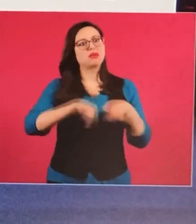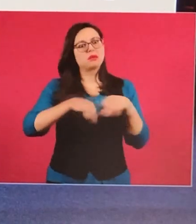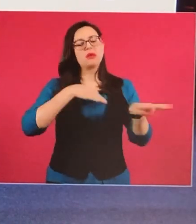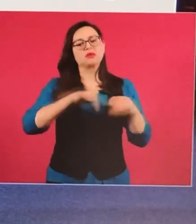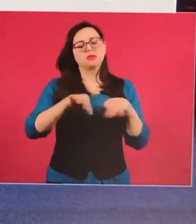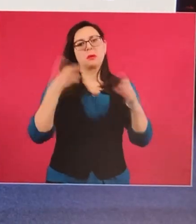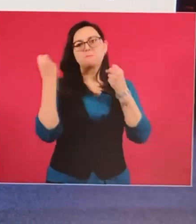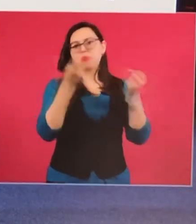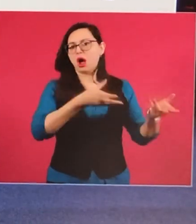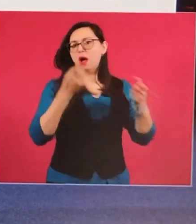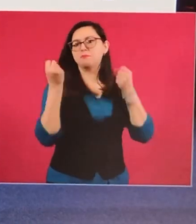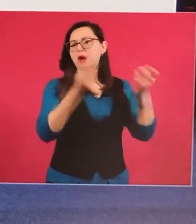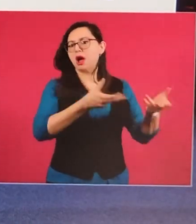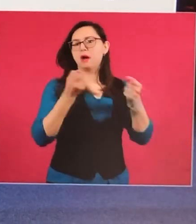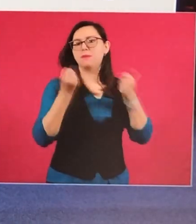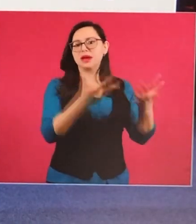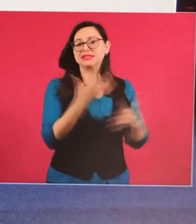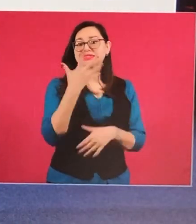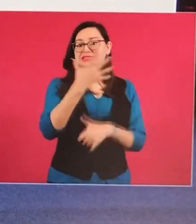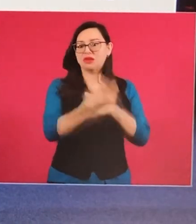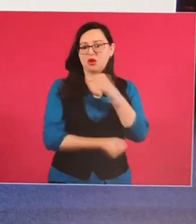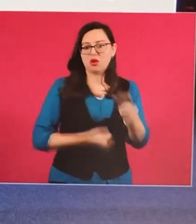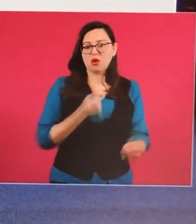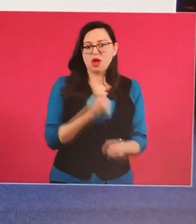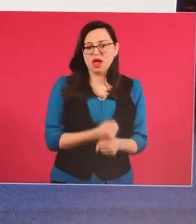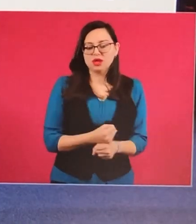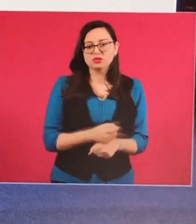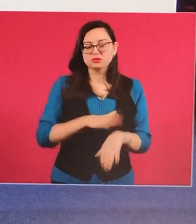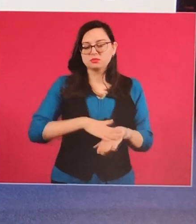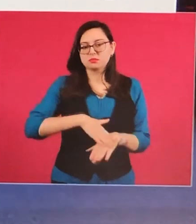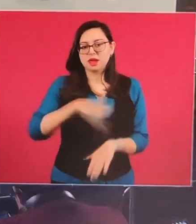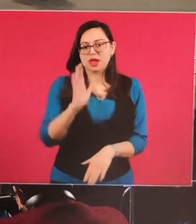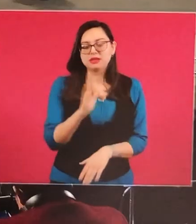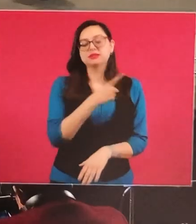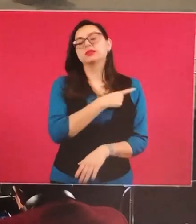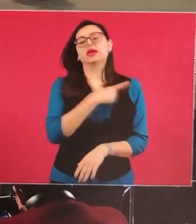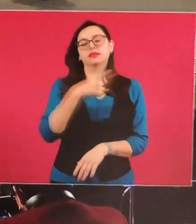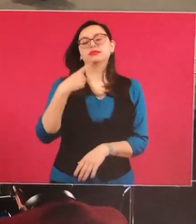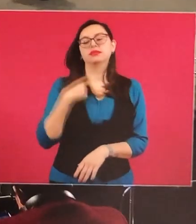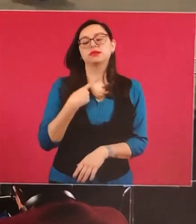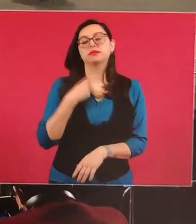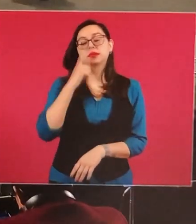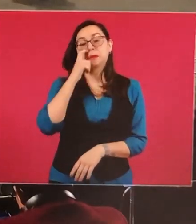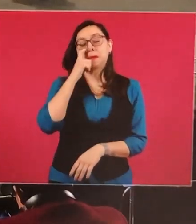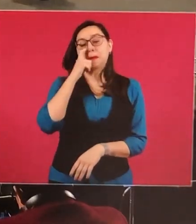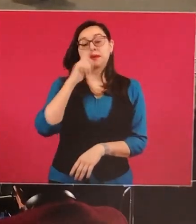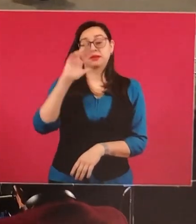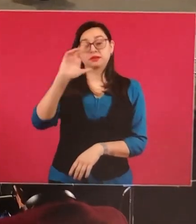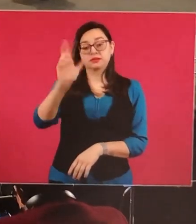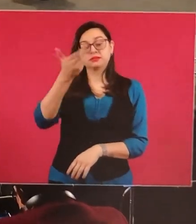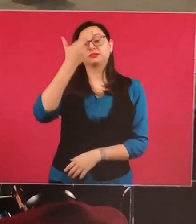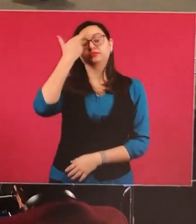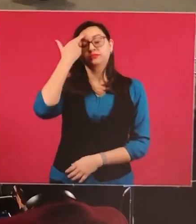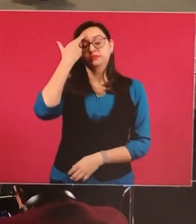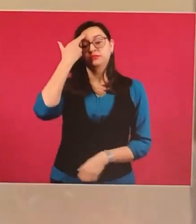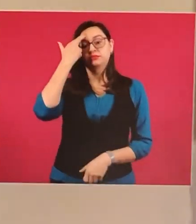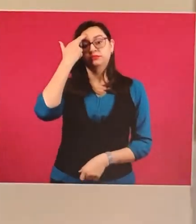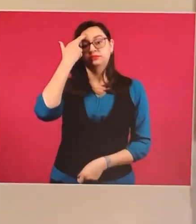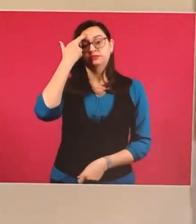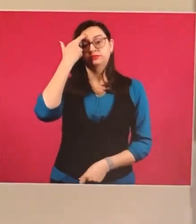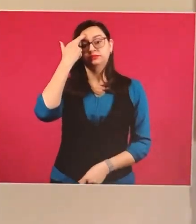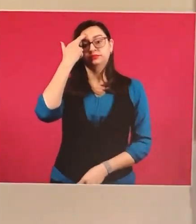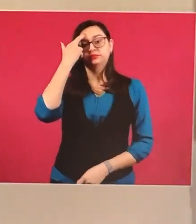Estados Unidos de manera profunda. Y creo, y cierro, recordando que la experiencia de la migración